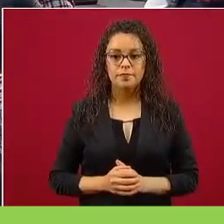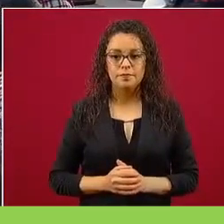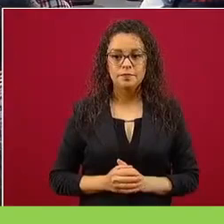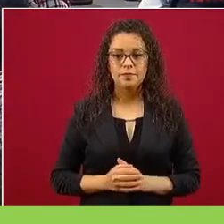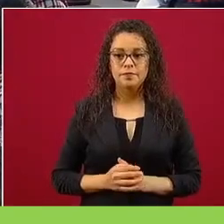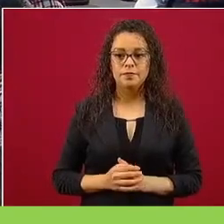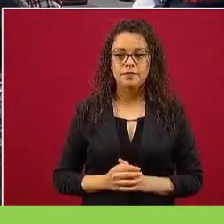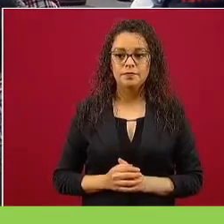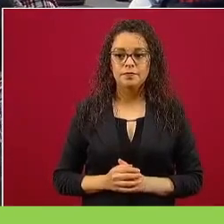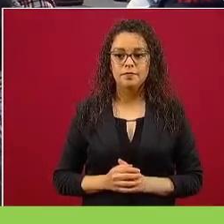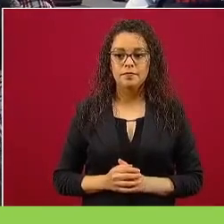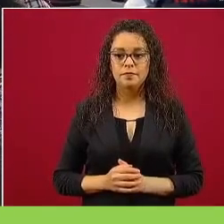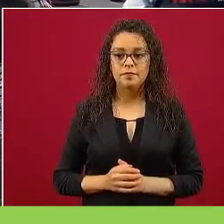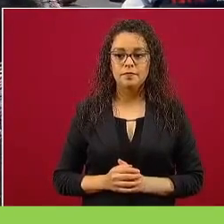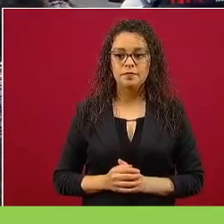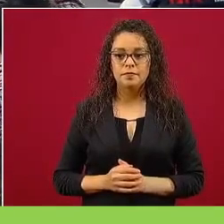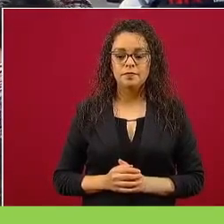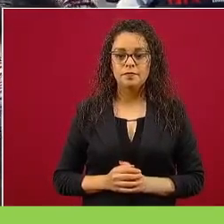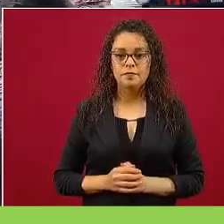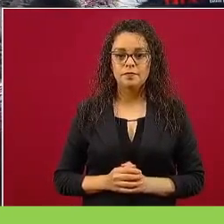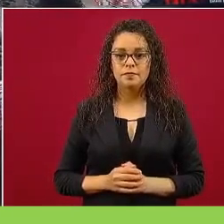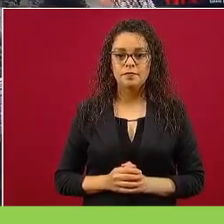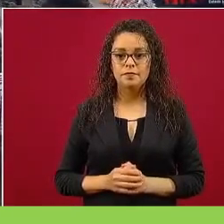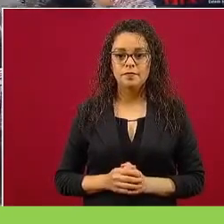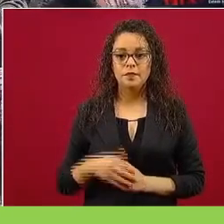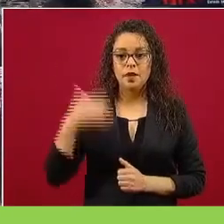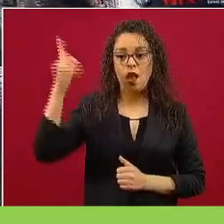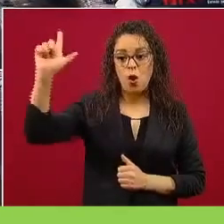El lunes, pero luego se quejan de la…